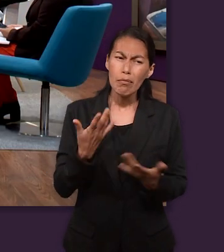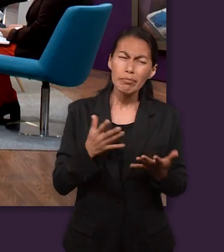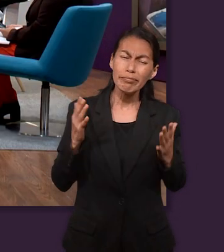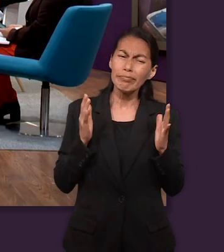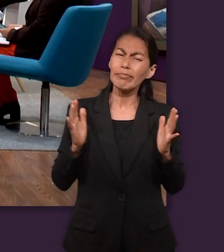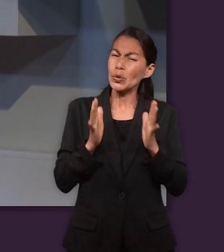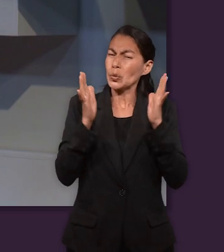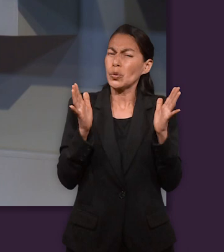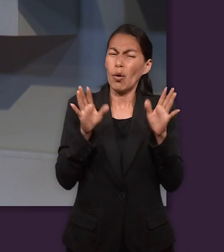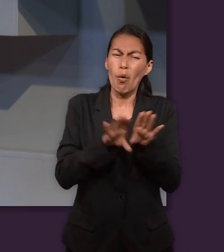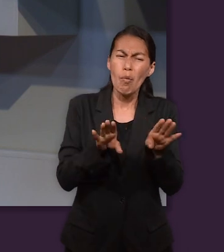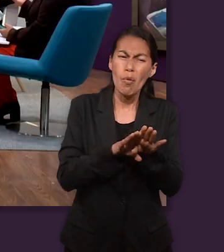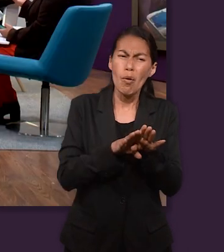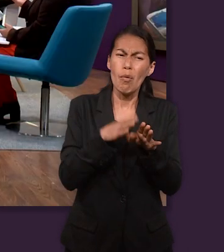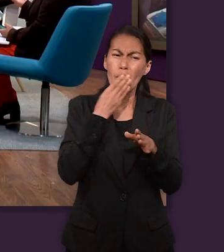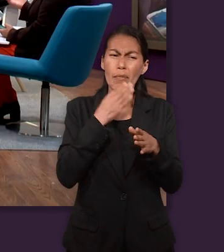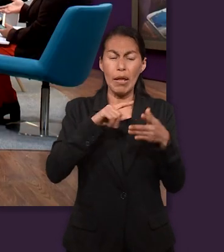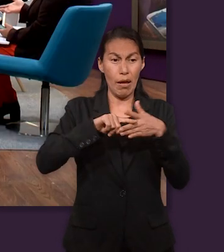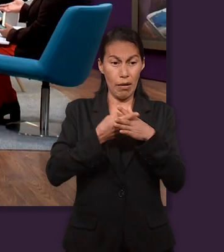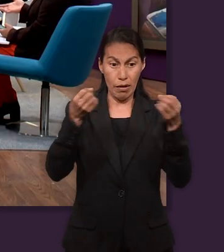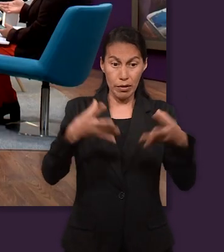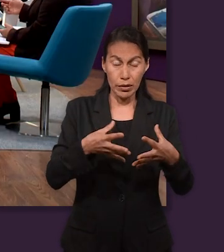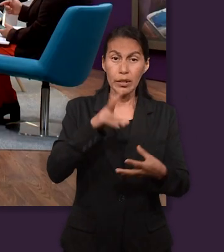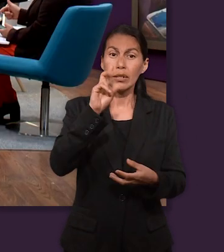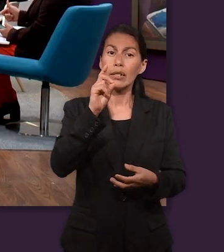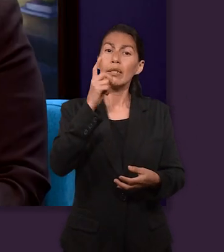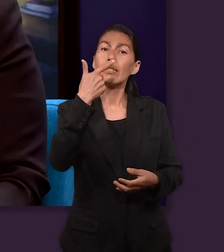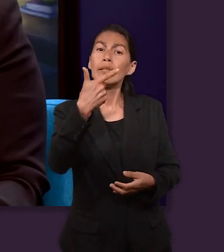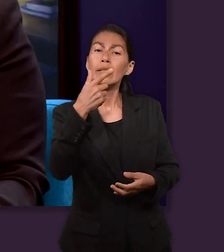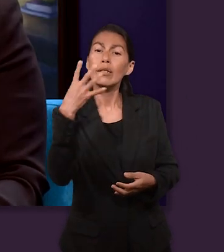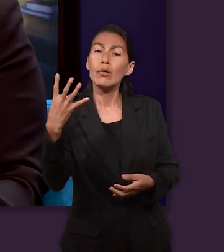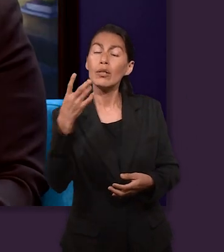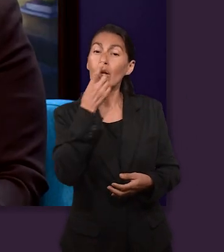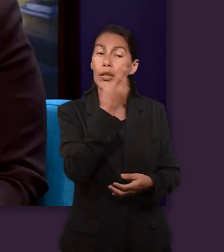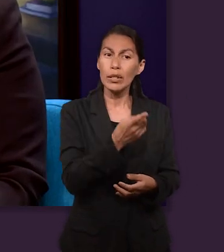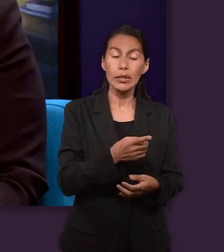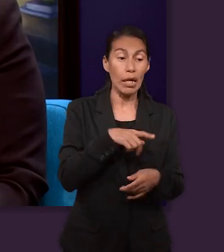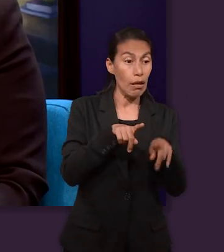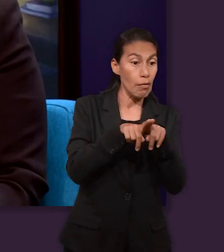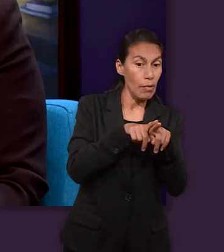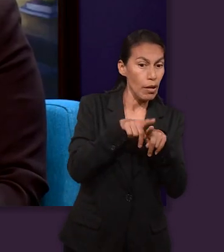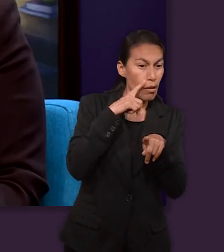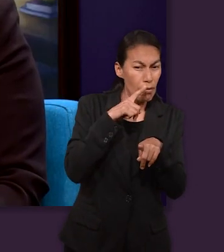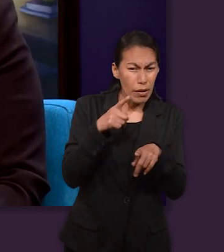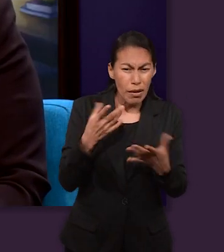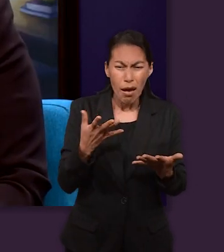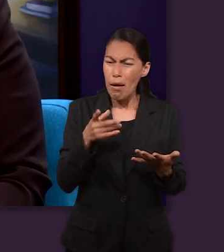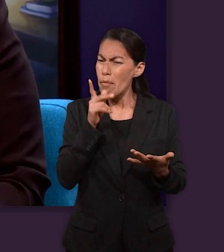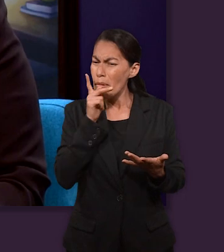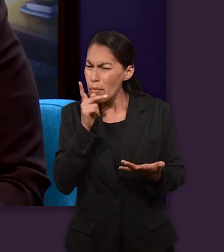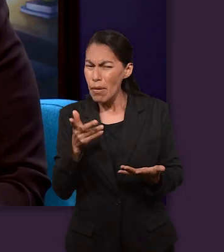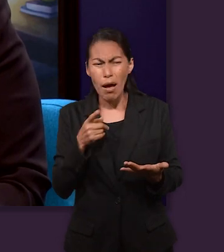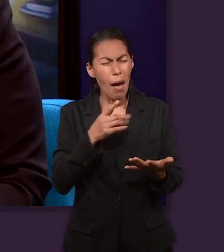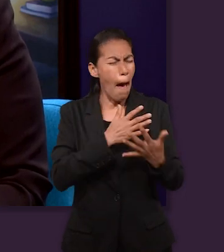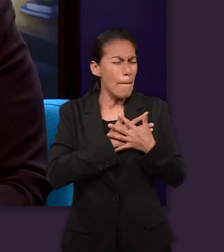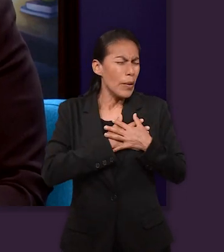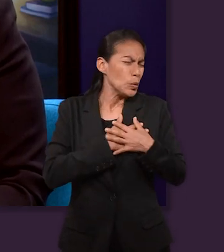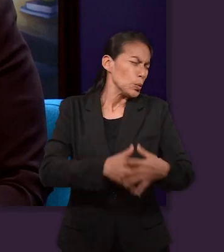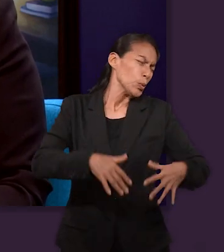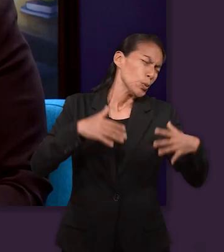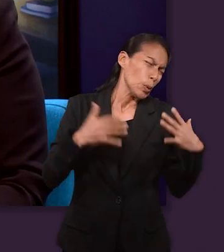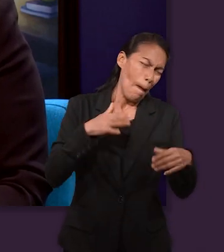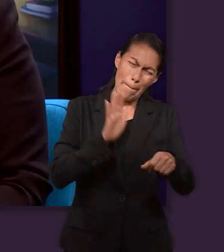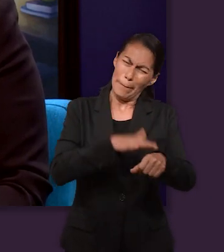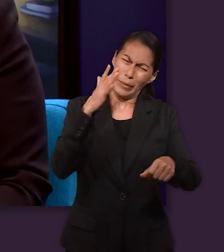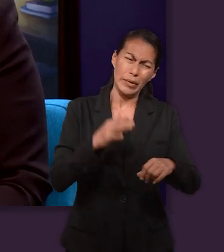José. Sabes que a mí me impresiona como el relato bíblico en Génesis 37, 37, 4,